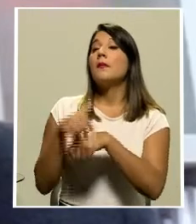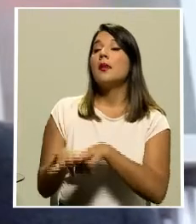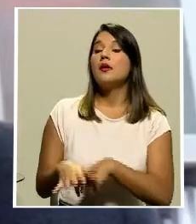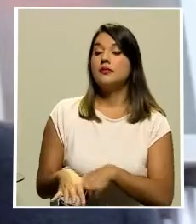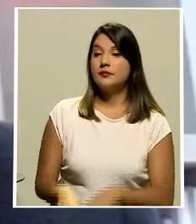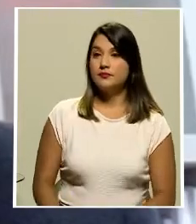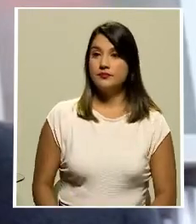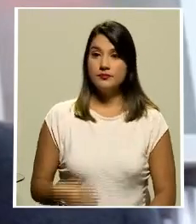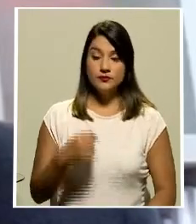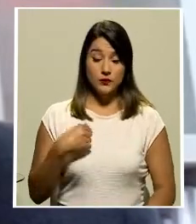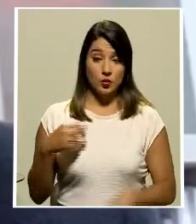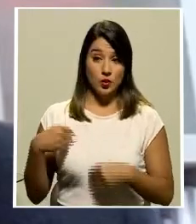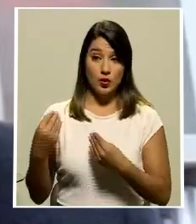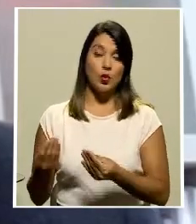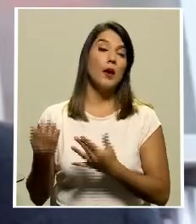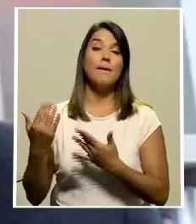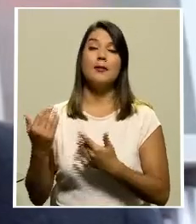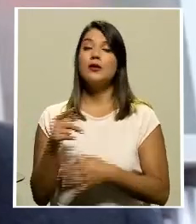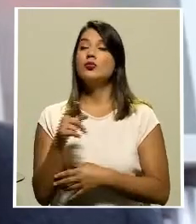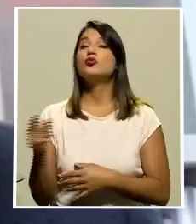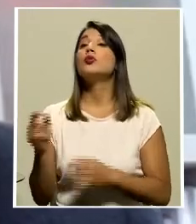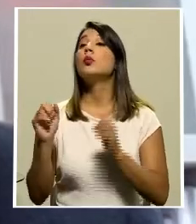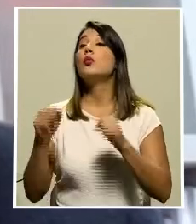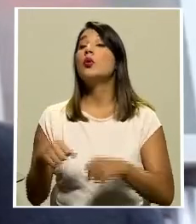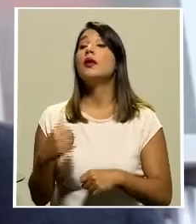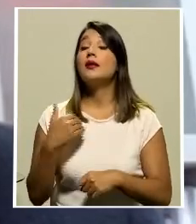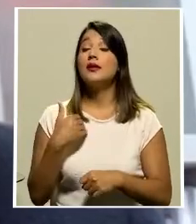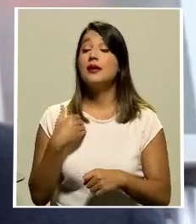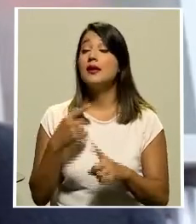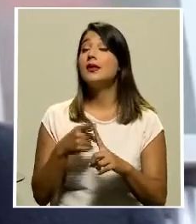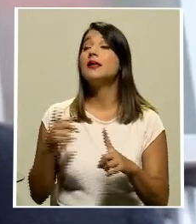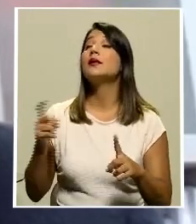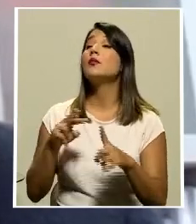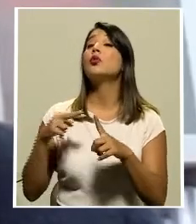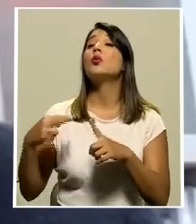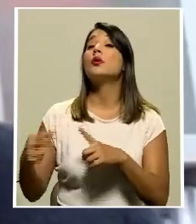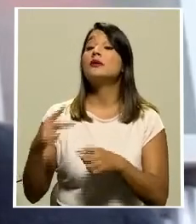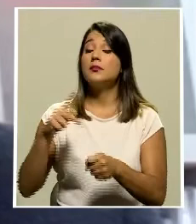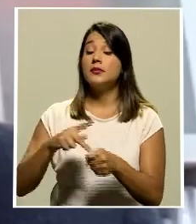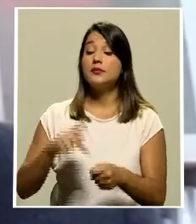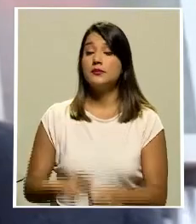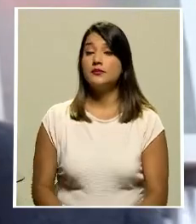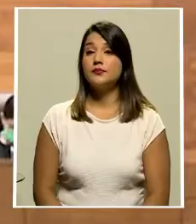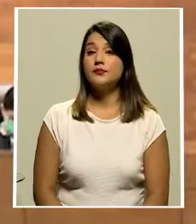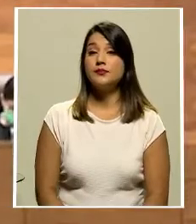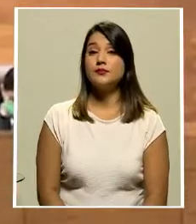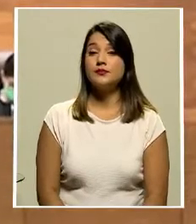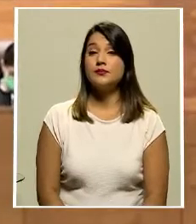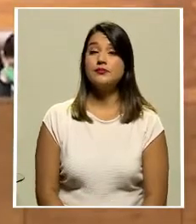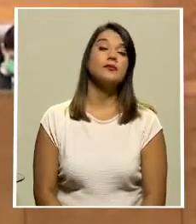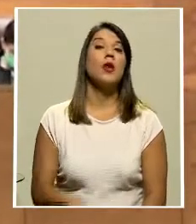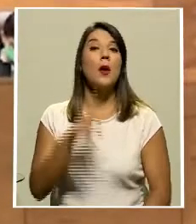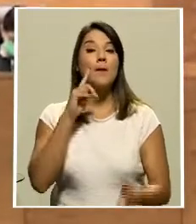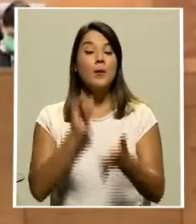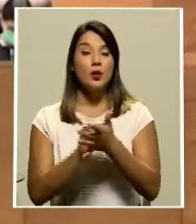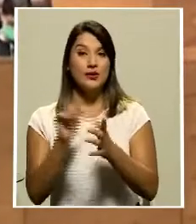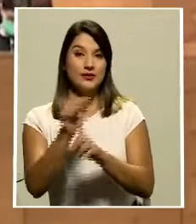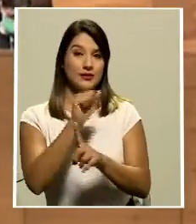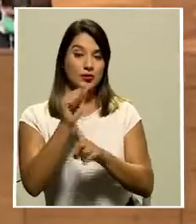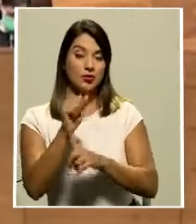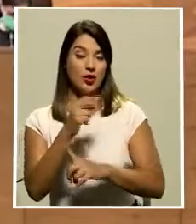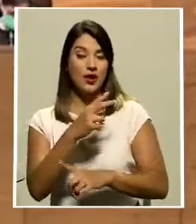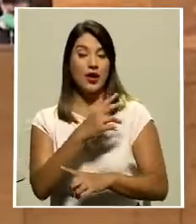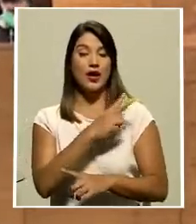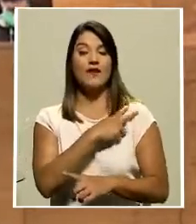eso es la esperanza que se tiene a nivel de los participantes en la mesa Ante esta situación el jefe de